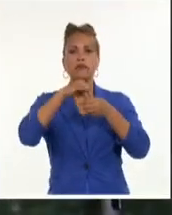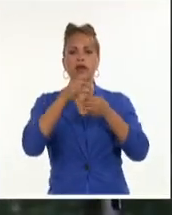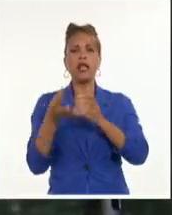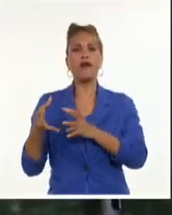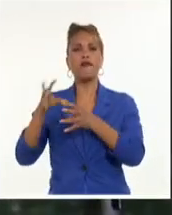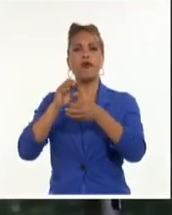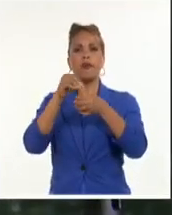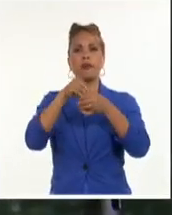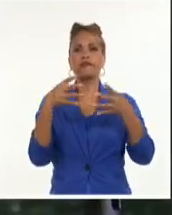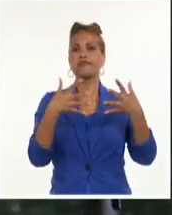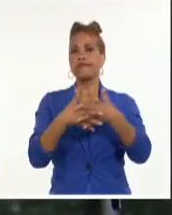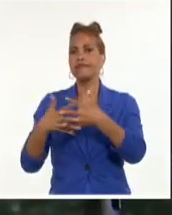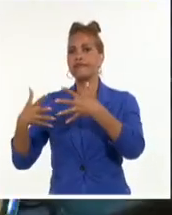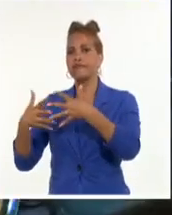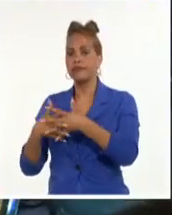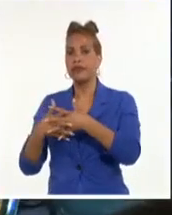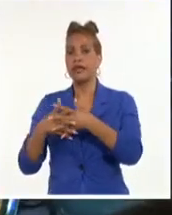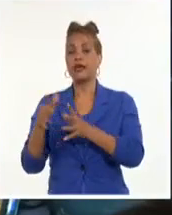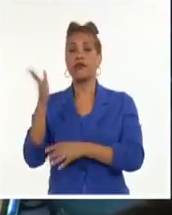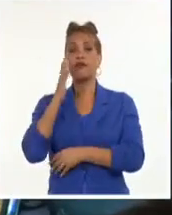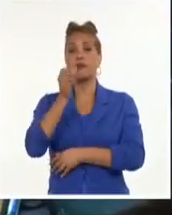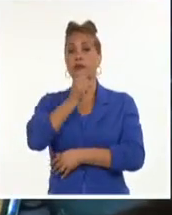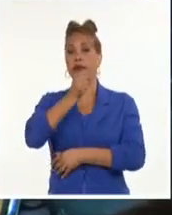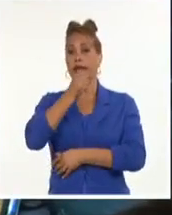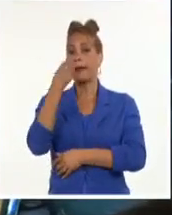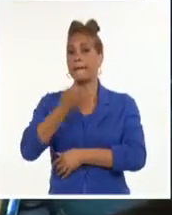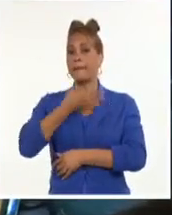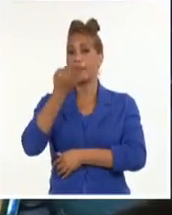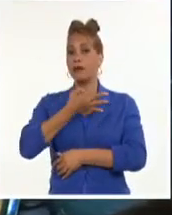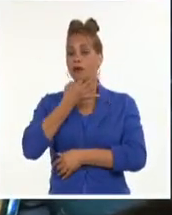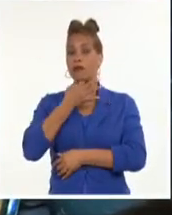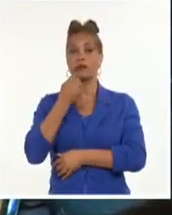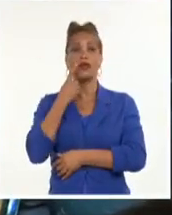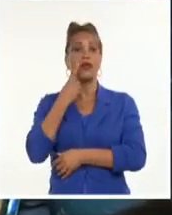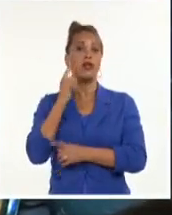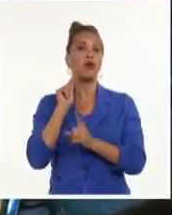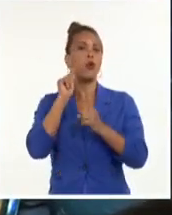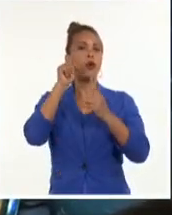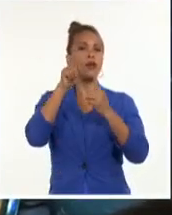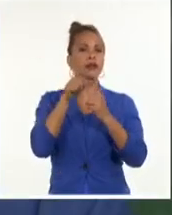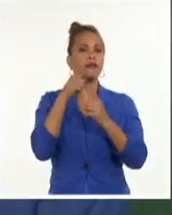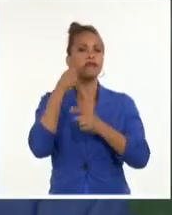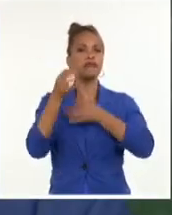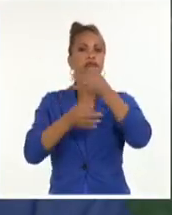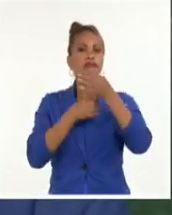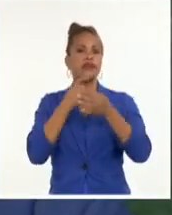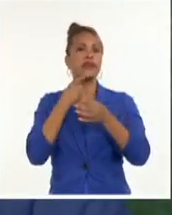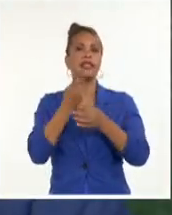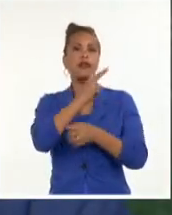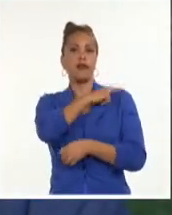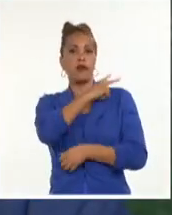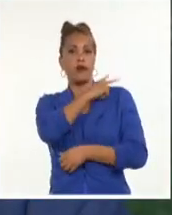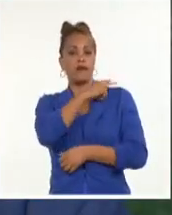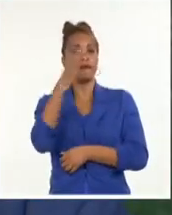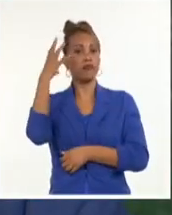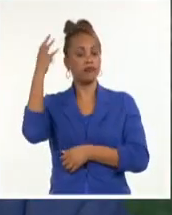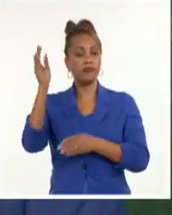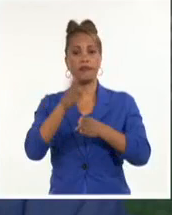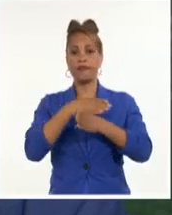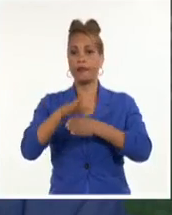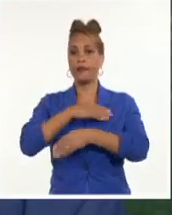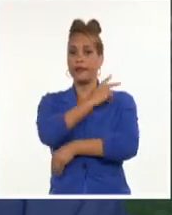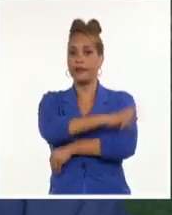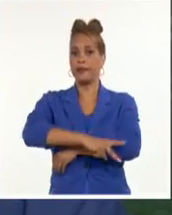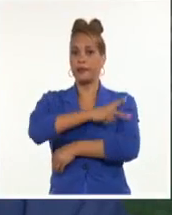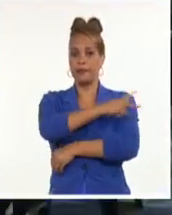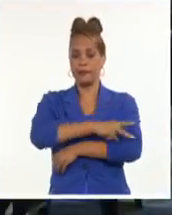encabeza. En conferencia de prensa, explicó los temas a tratar en el encuentro entre jefes de Estado y de gobierno de las naciones integrantes de la Alianza